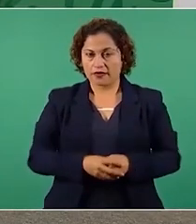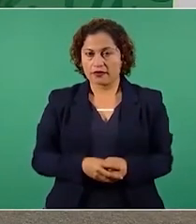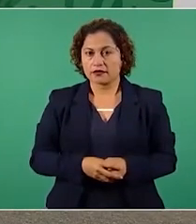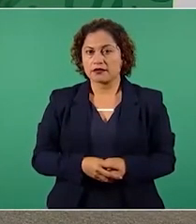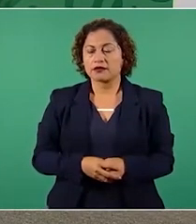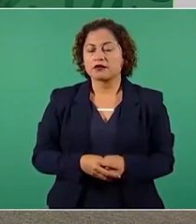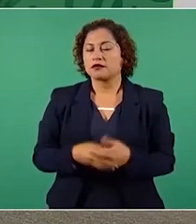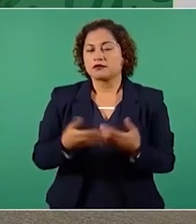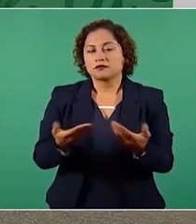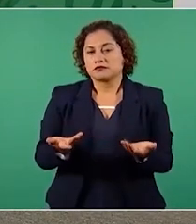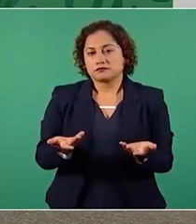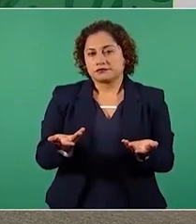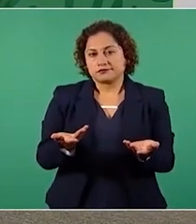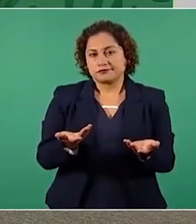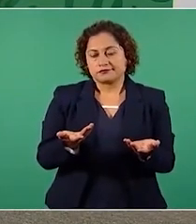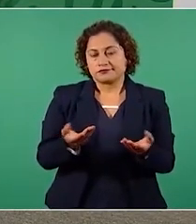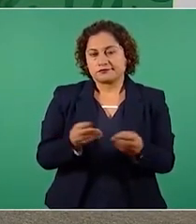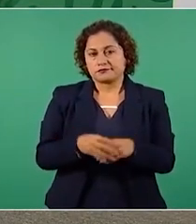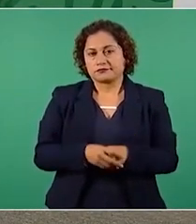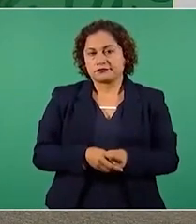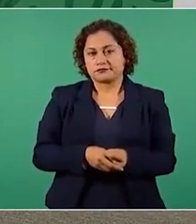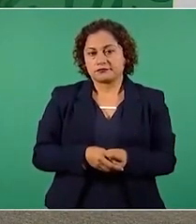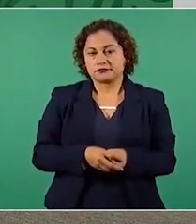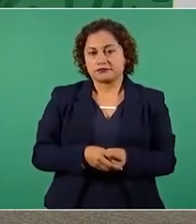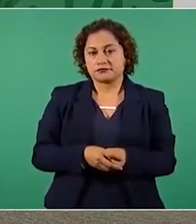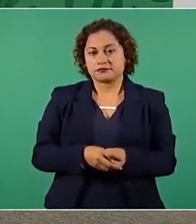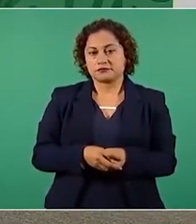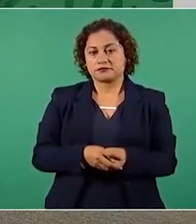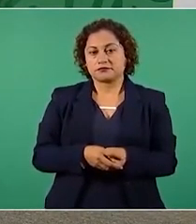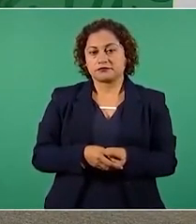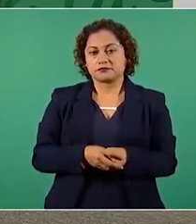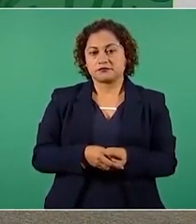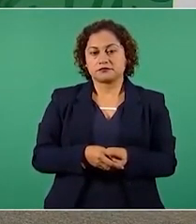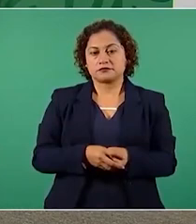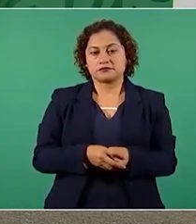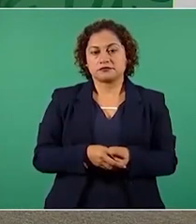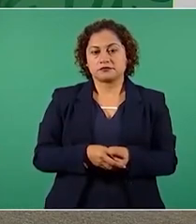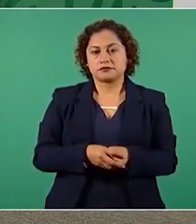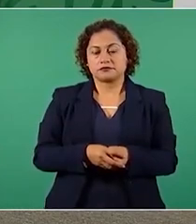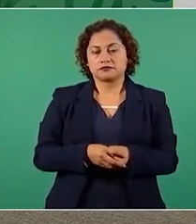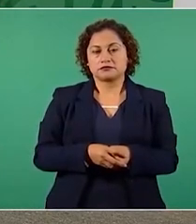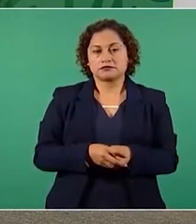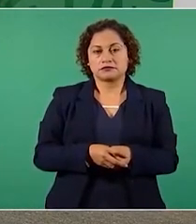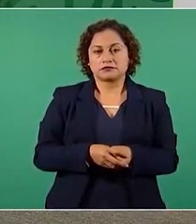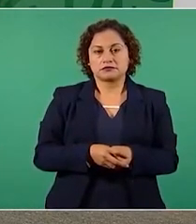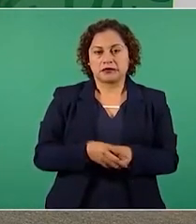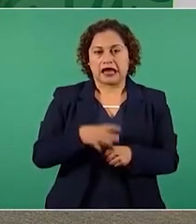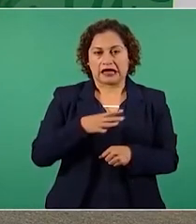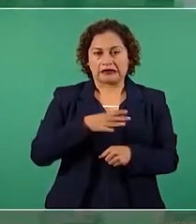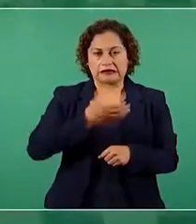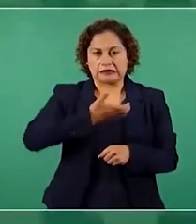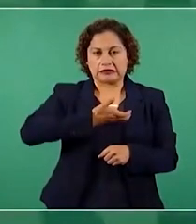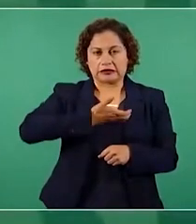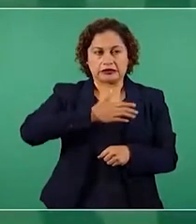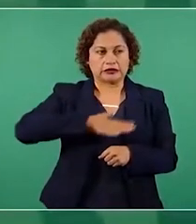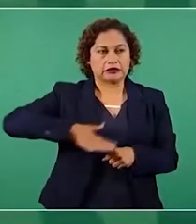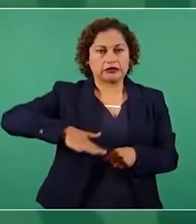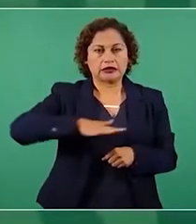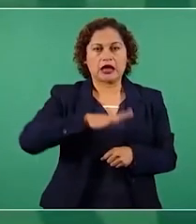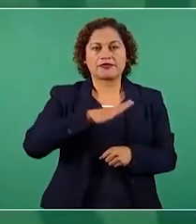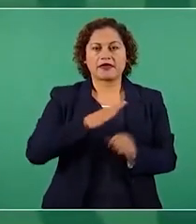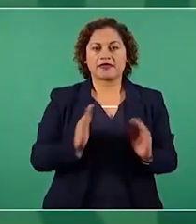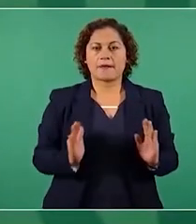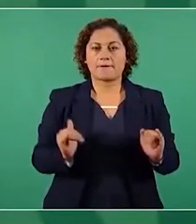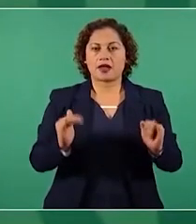la réplica de una pirámide porque